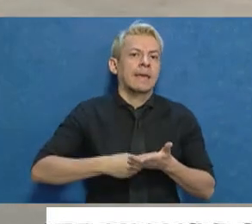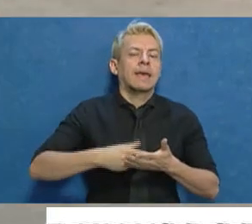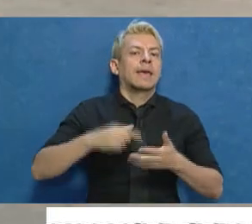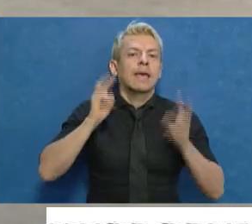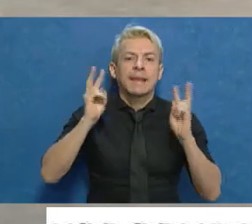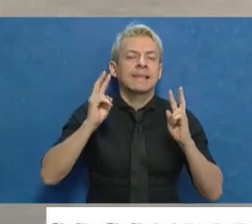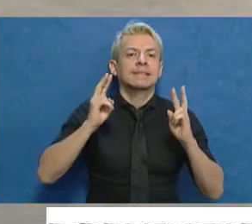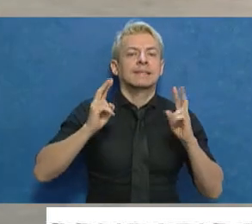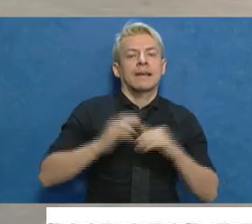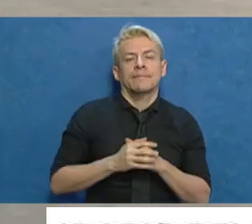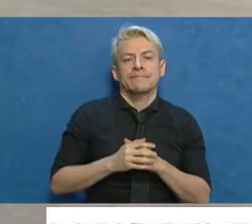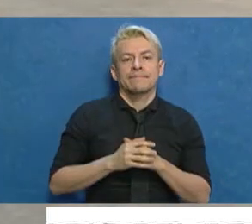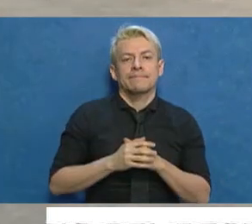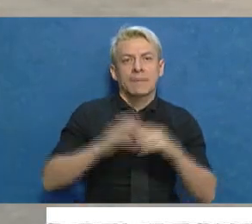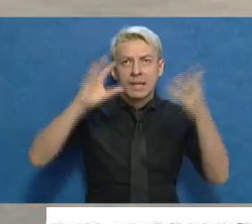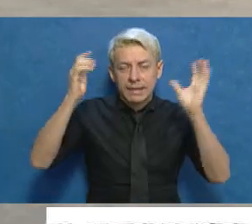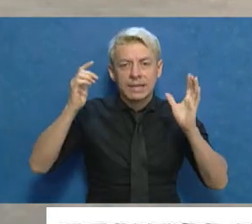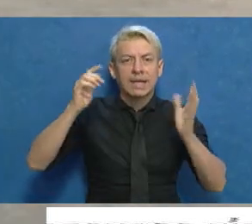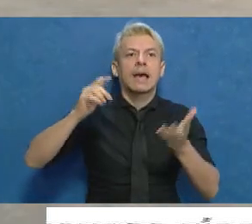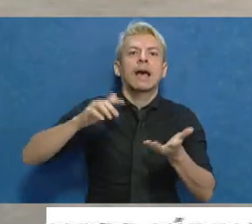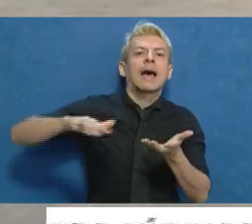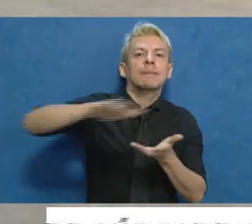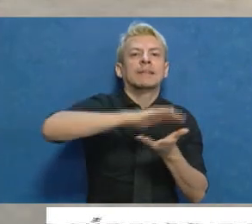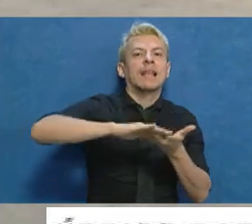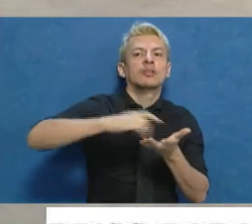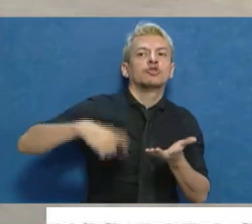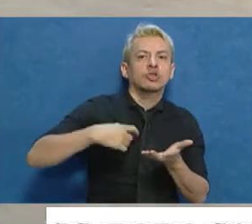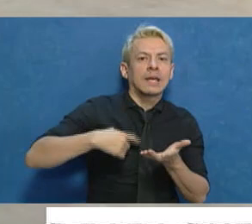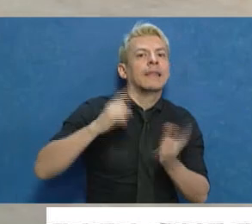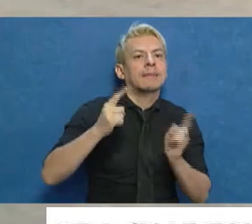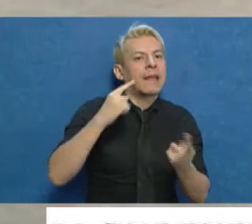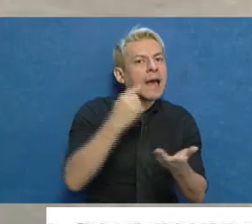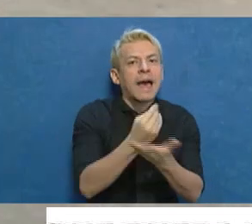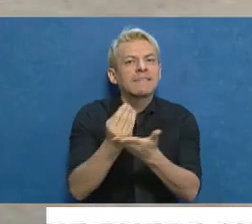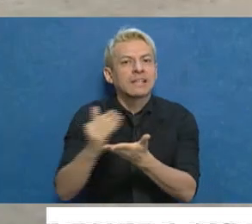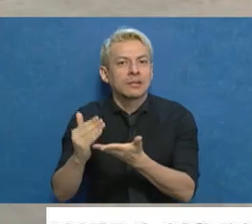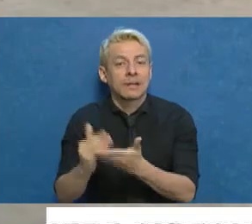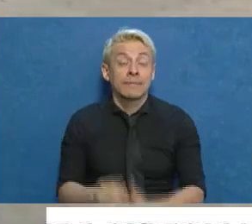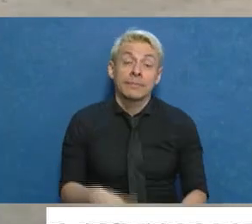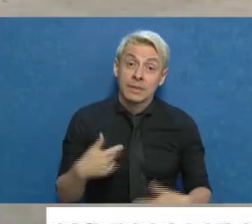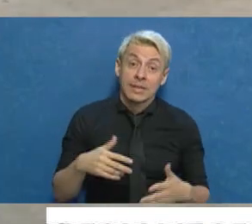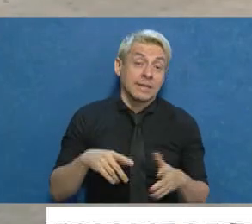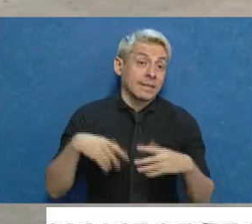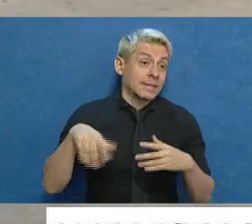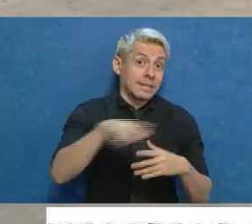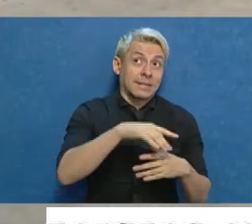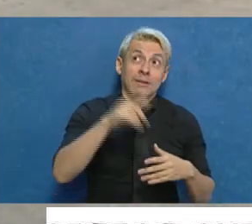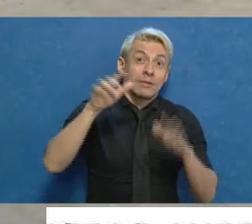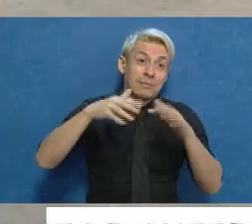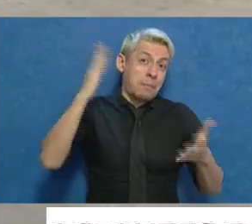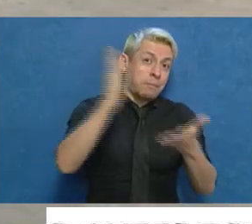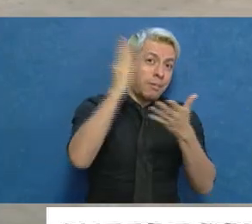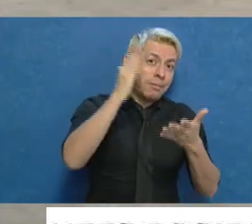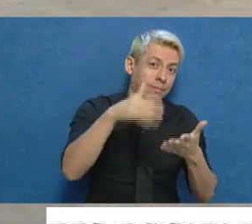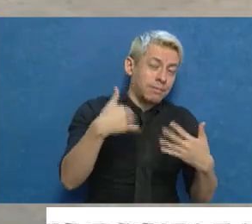sino también ambiental, social y habitacional. Evidentemente nos ha golpeado muy duro este meteoro y que estamos en unas condiciones